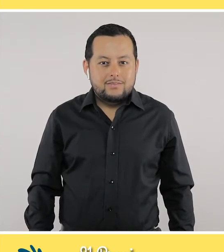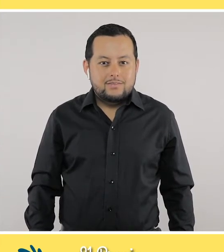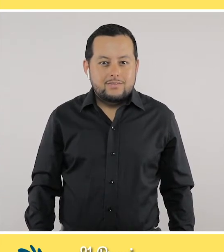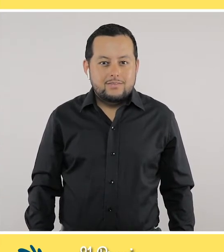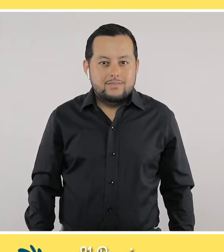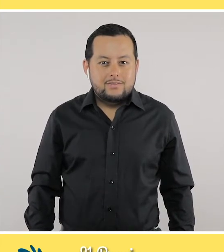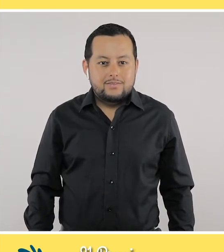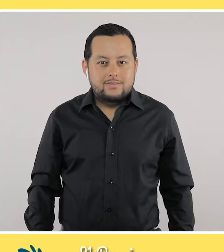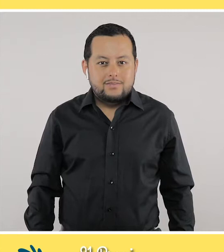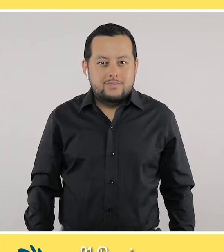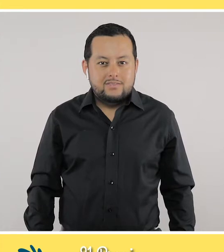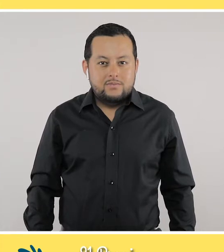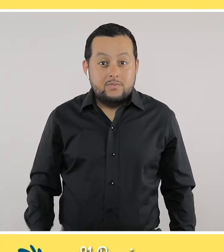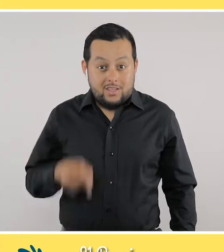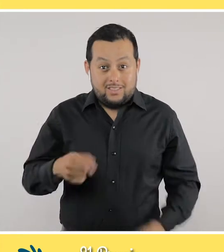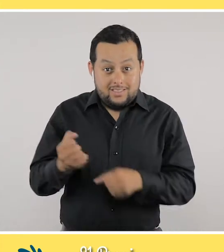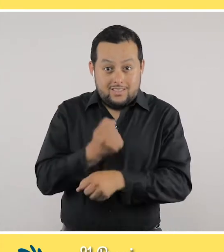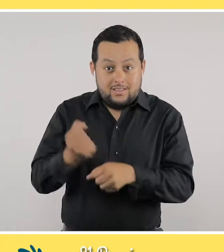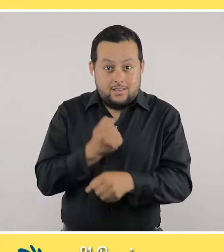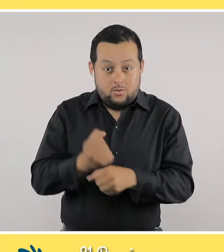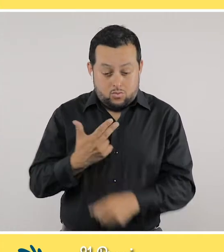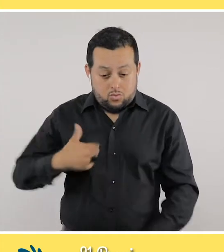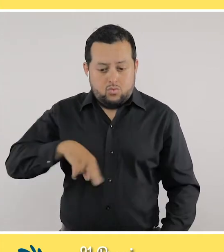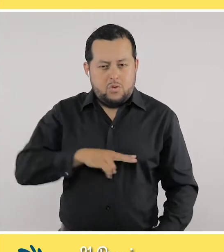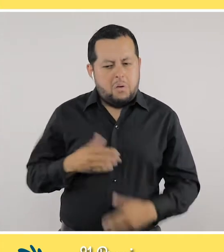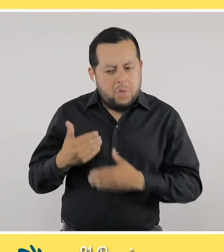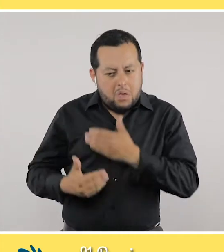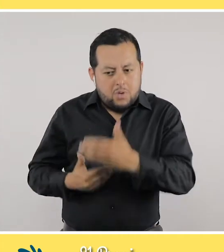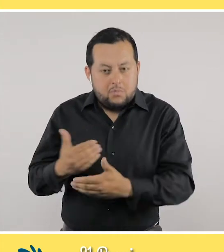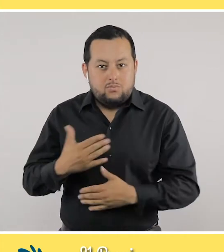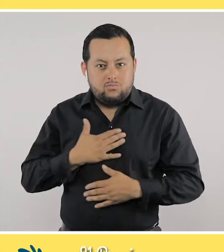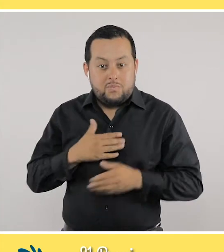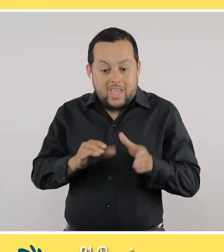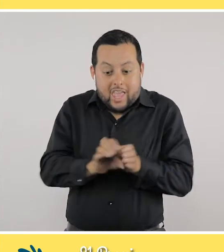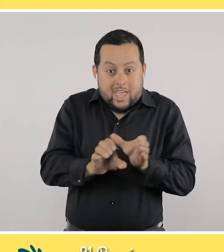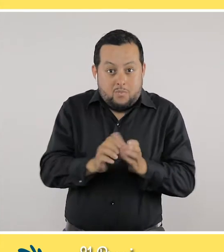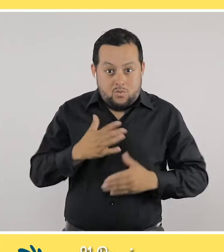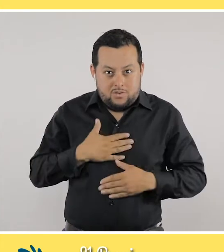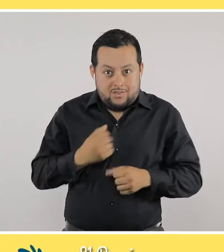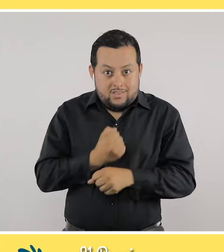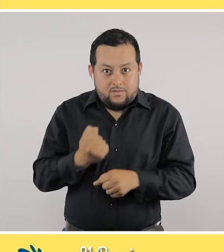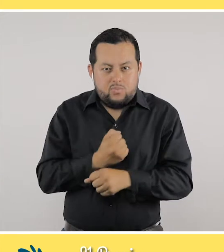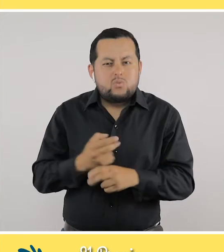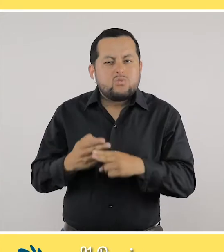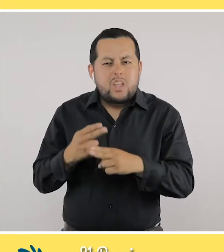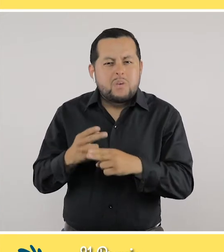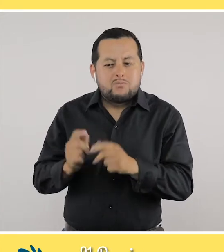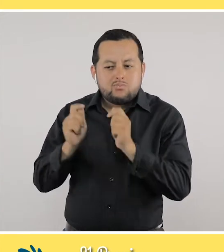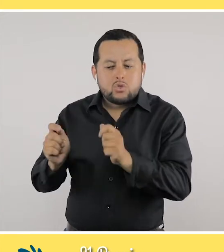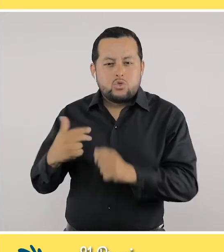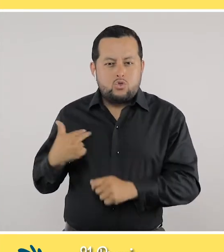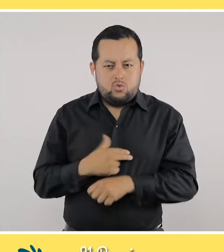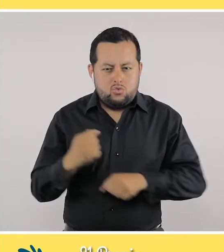Música Este trabajo que hemos venido desarrollando y que he venido desarrollando con mi equipo de trabajo lo hemos denominado